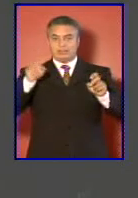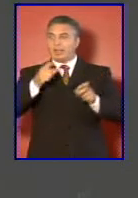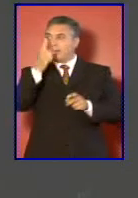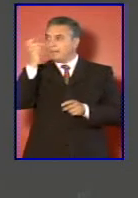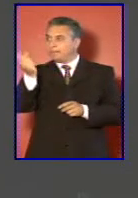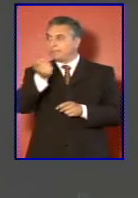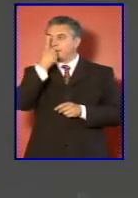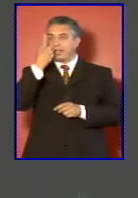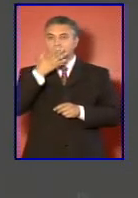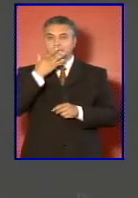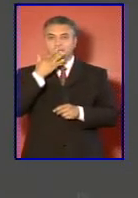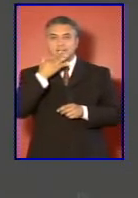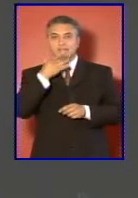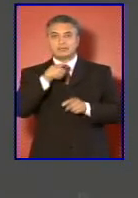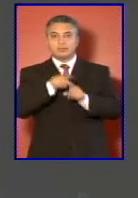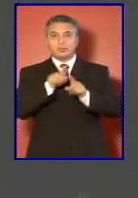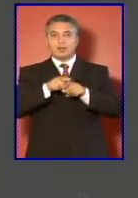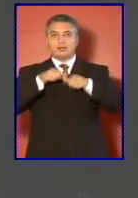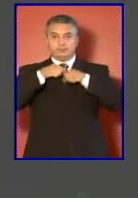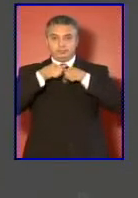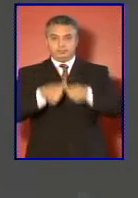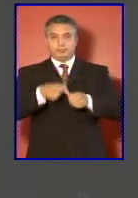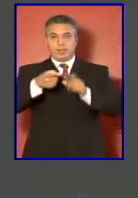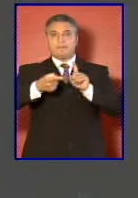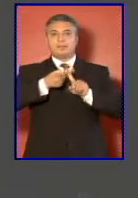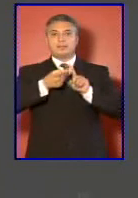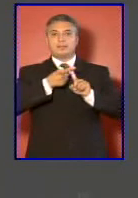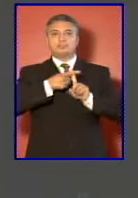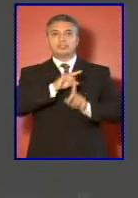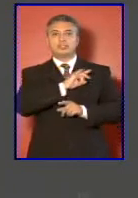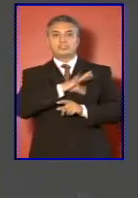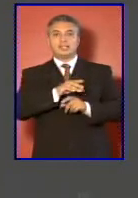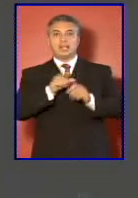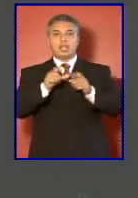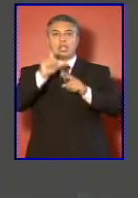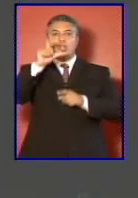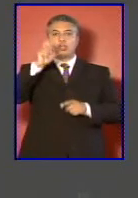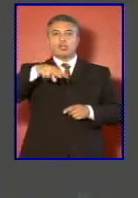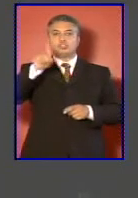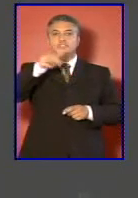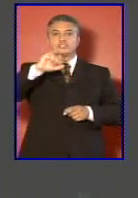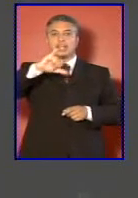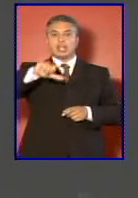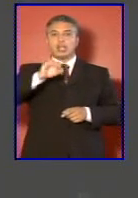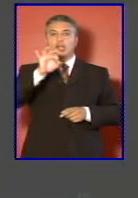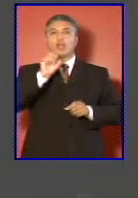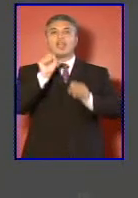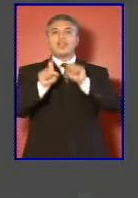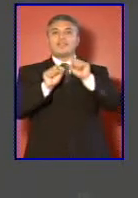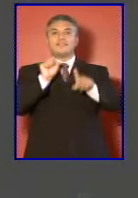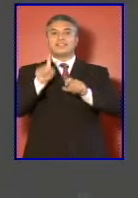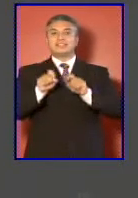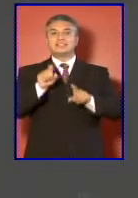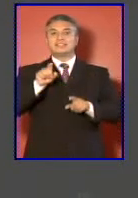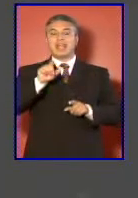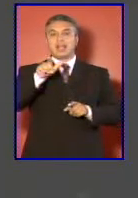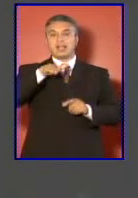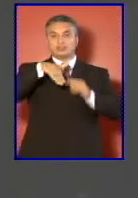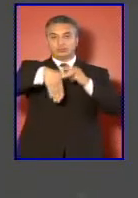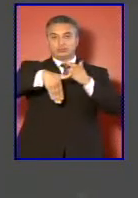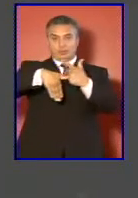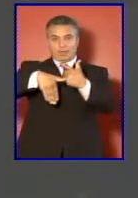la consolidación de la participación de Chile en el Consejo de Defensa Sudamericano de UNASUR. Su